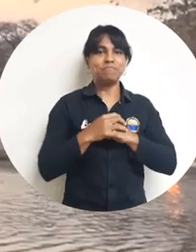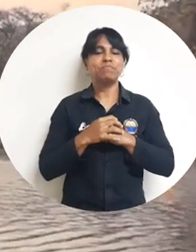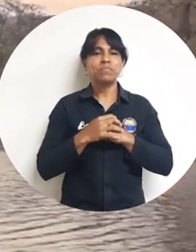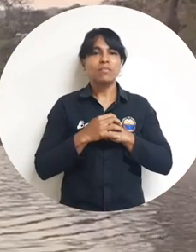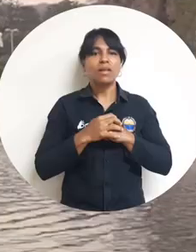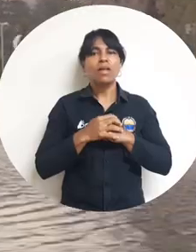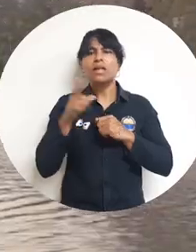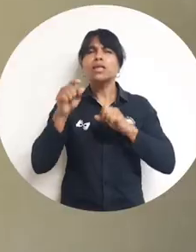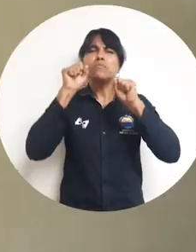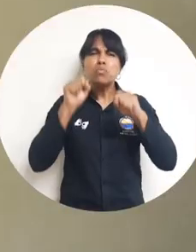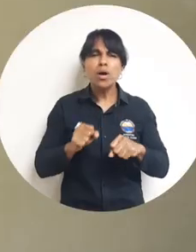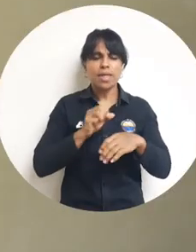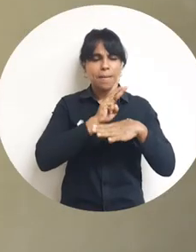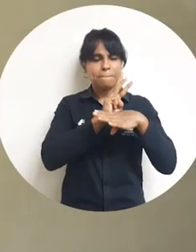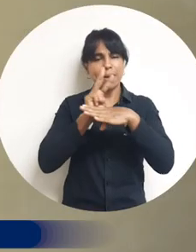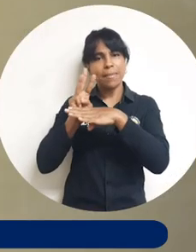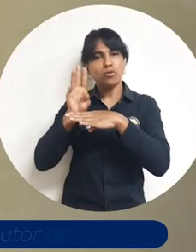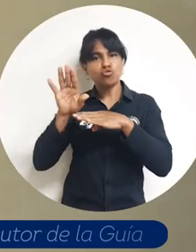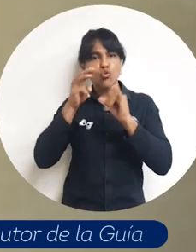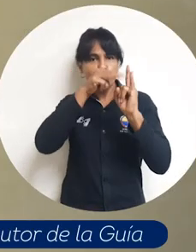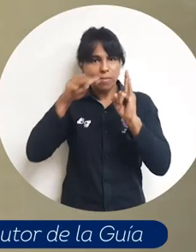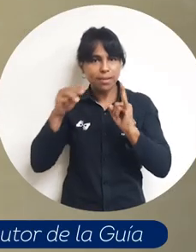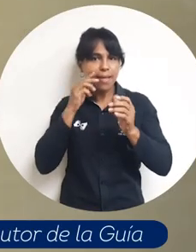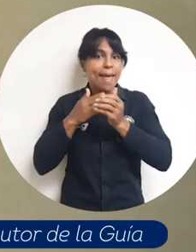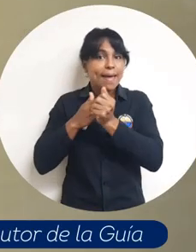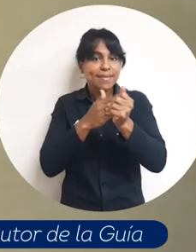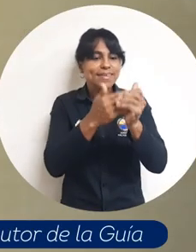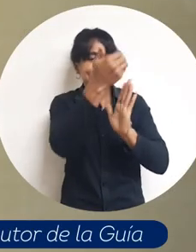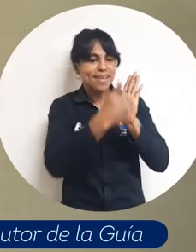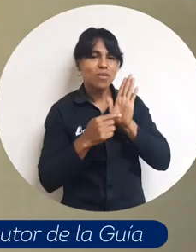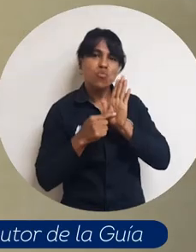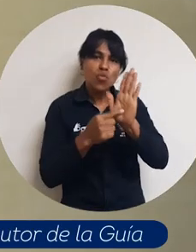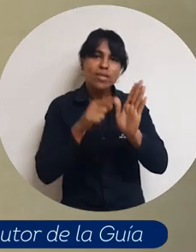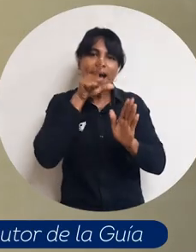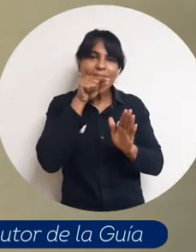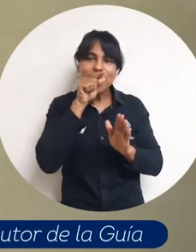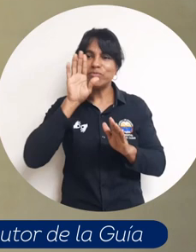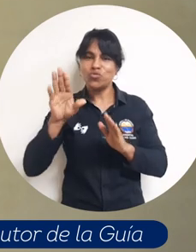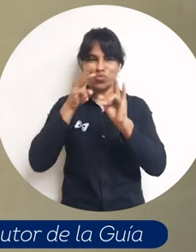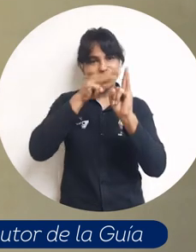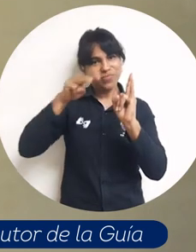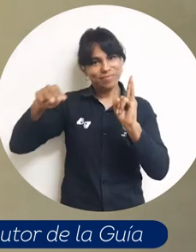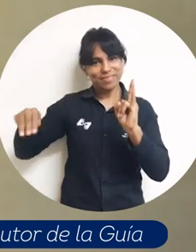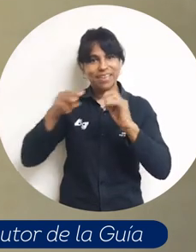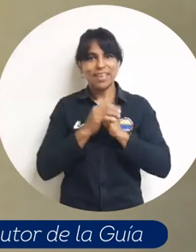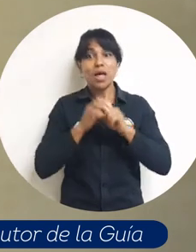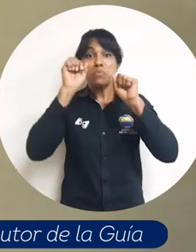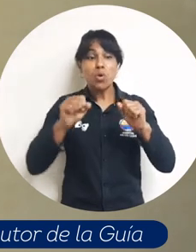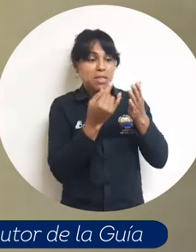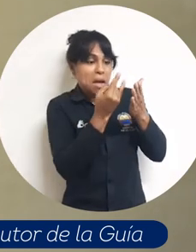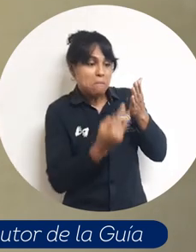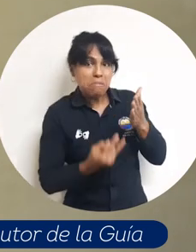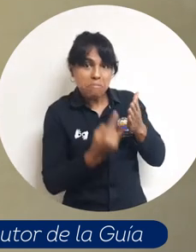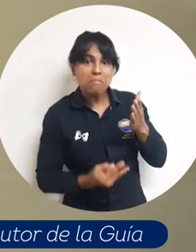Les invitamos a que puedan buscarlo en la página de la Editorial Uni Magdalena como la guía representativa de las aves de la Universidad del Magdalena y